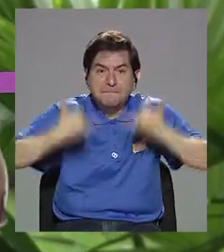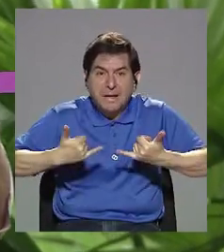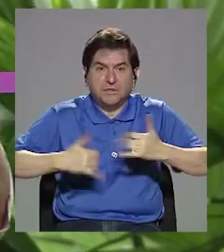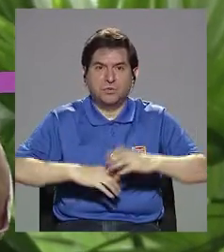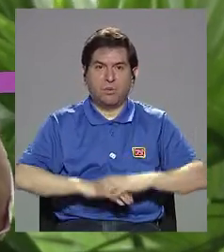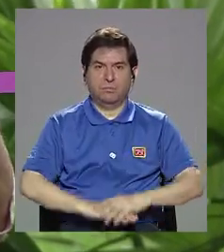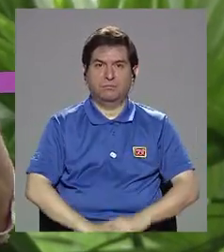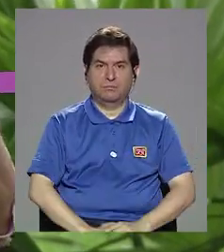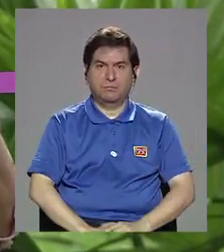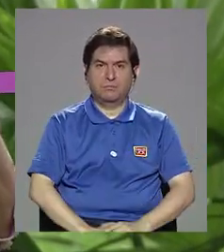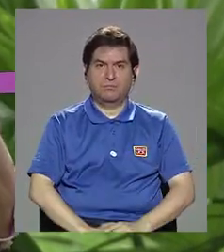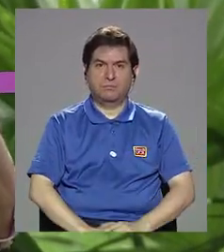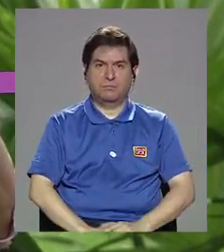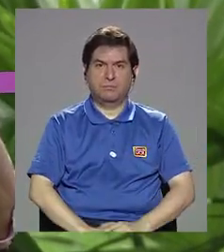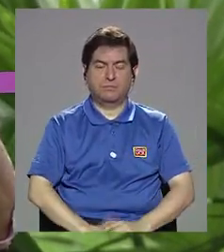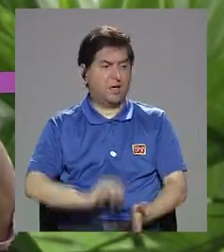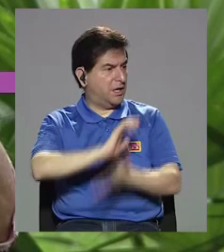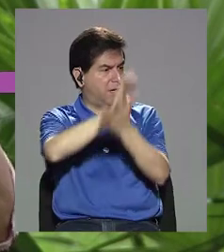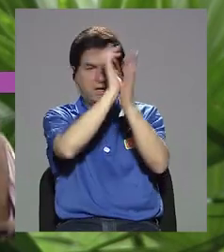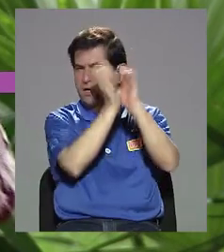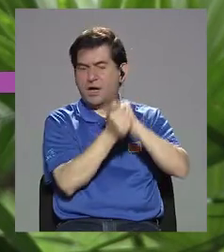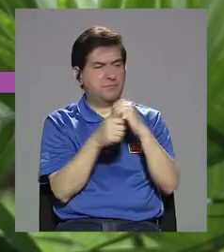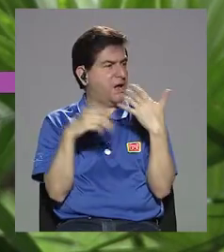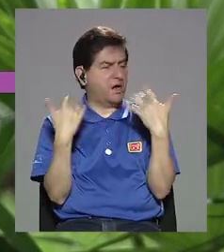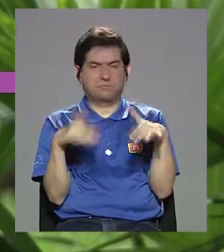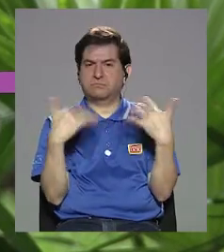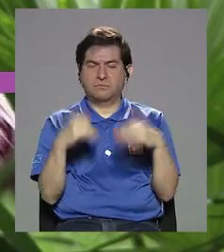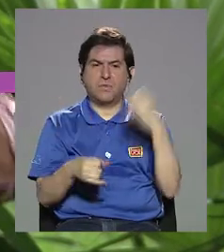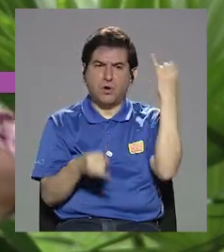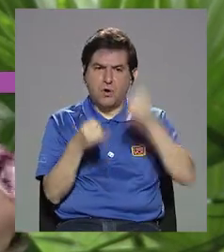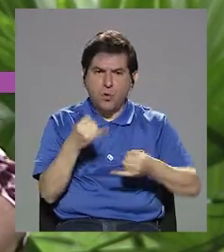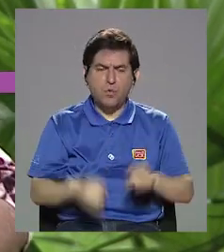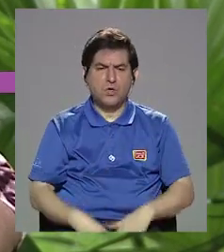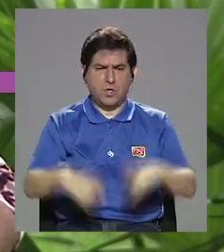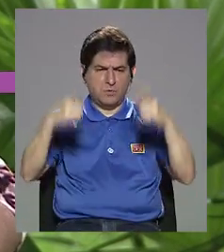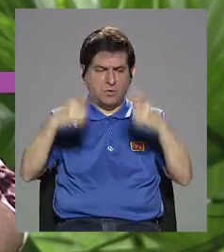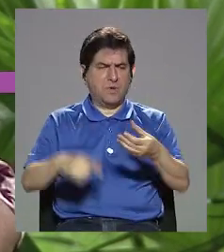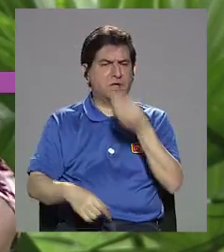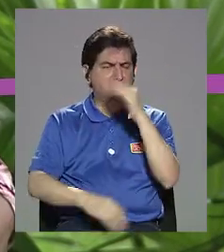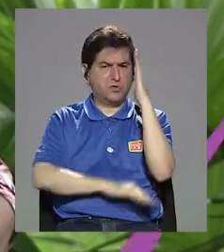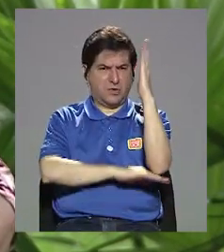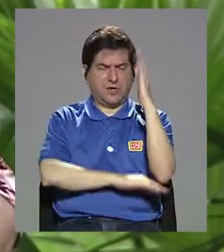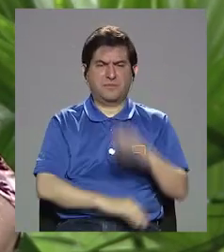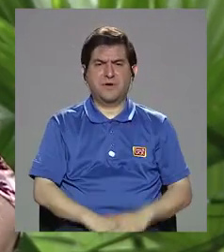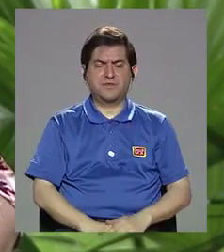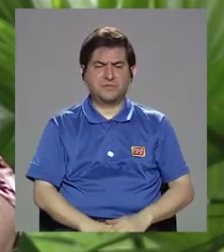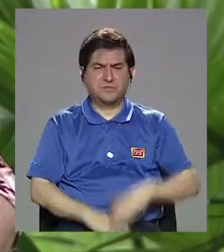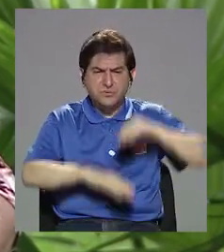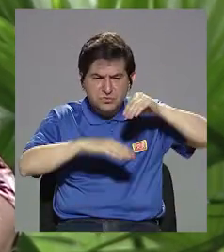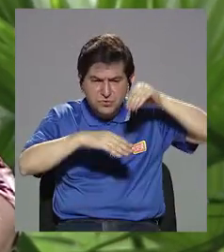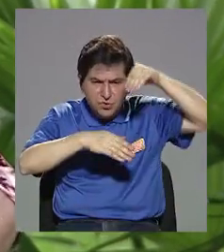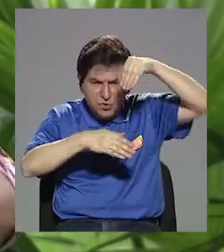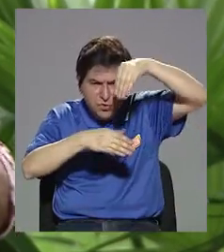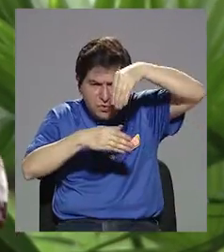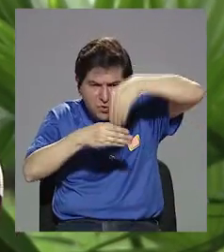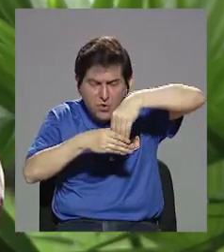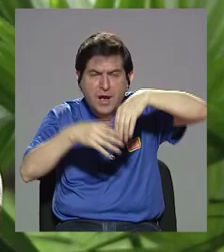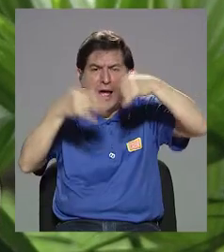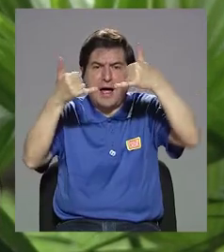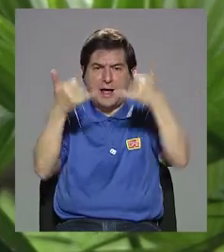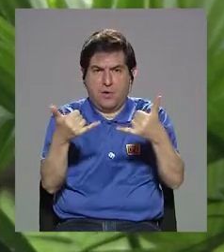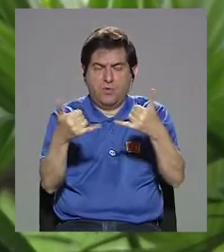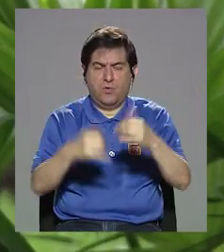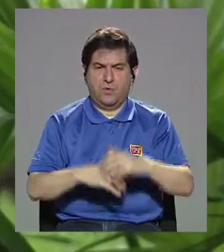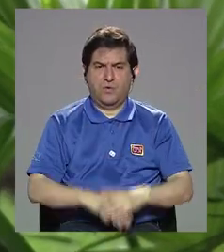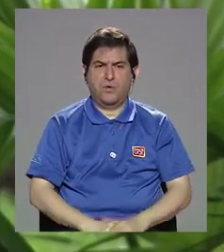como ha cambiado, el último cazado que me comí, se ha introducido, ahora